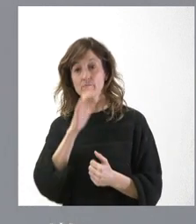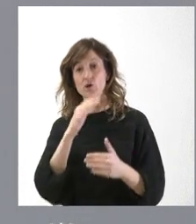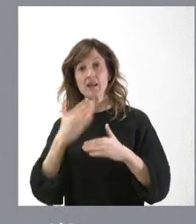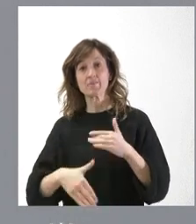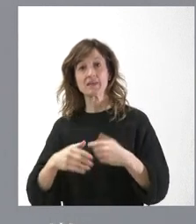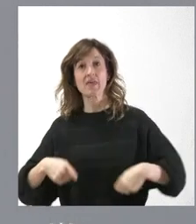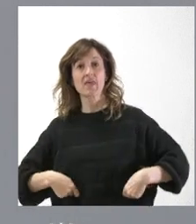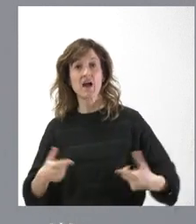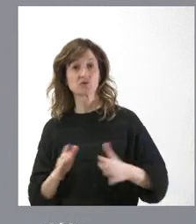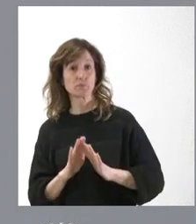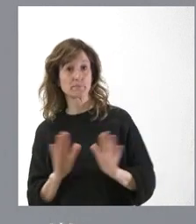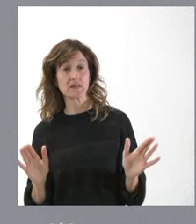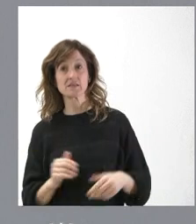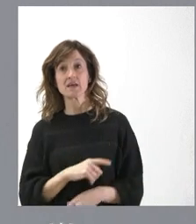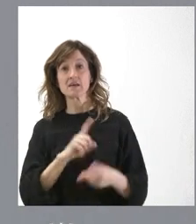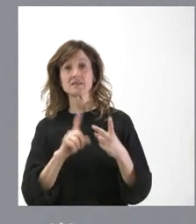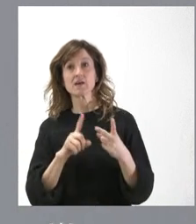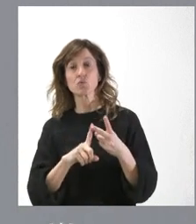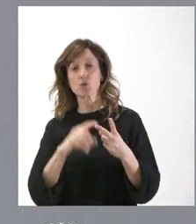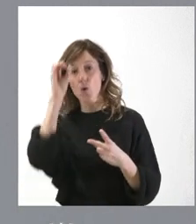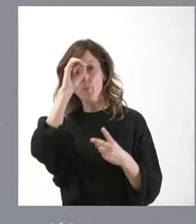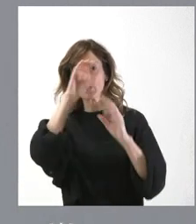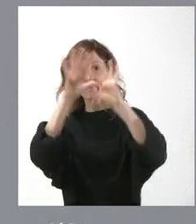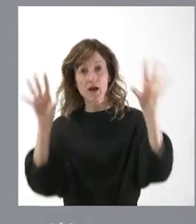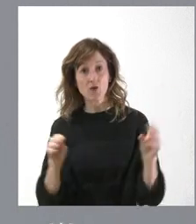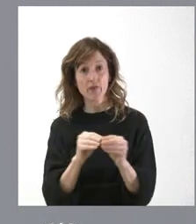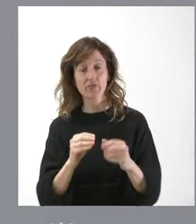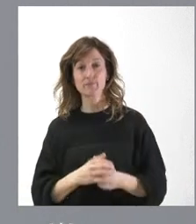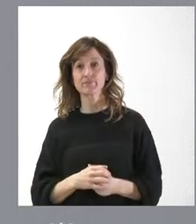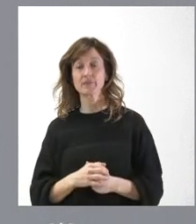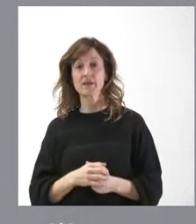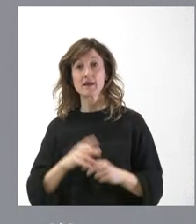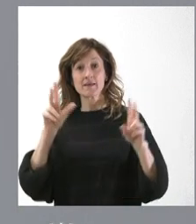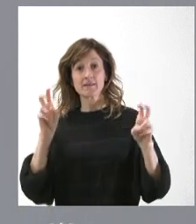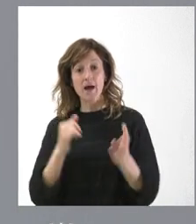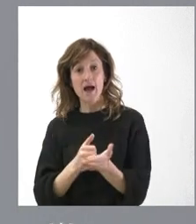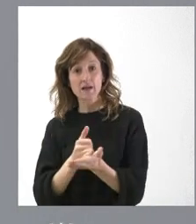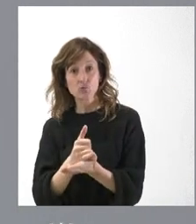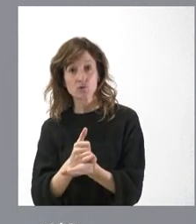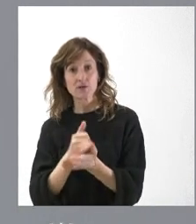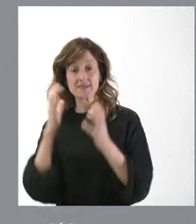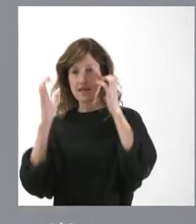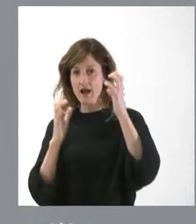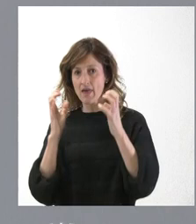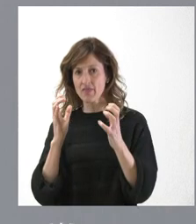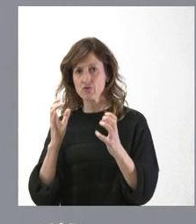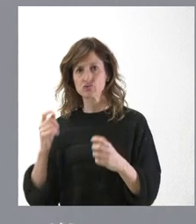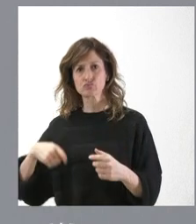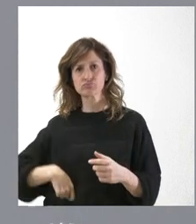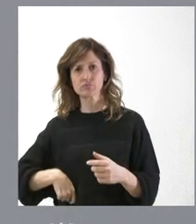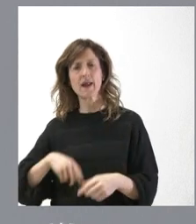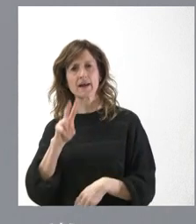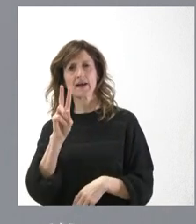distribución. La segunda cuestión, ¿qué valoración hacemos? Pues primero que los agricultores y ganaderos tienen razón. Tienen razón